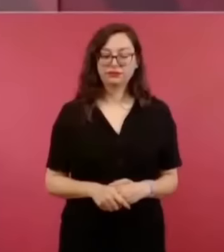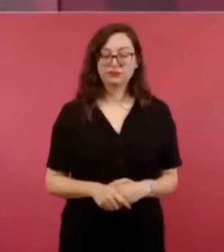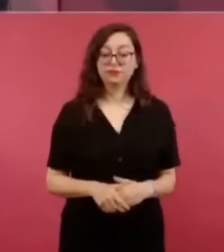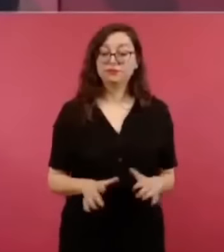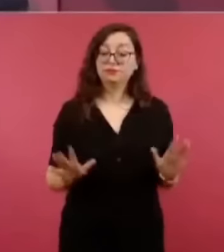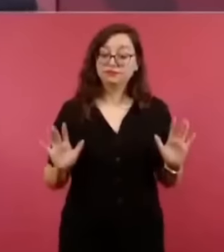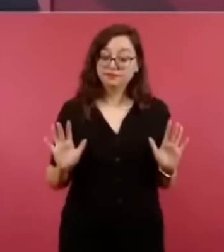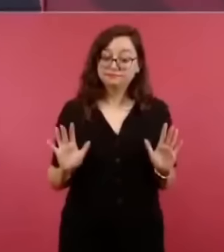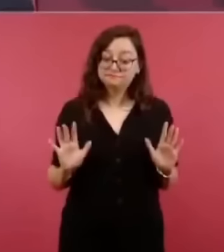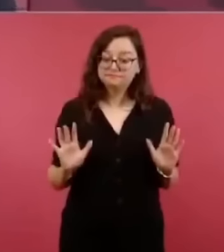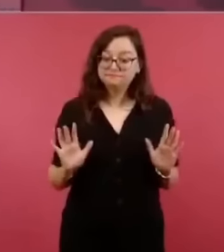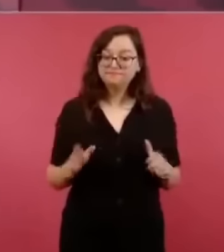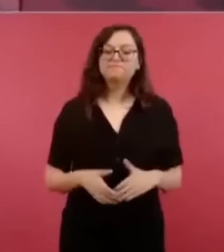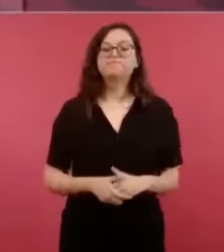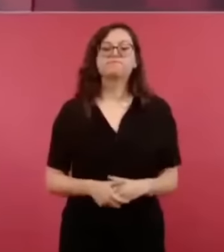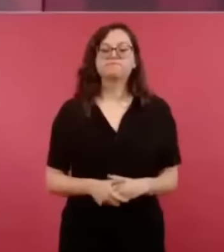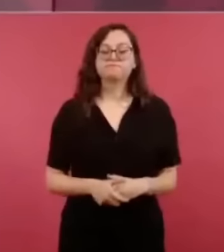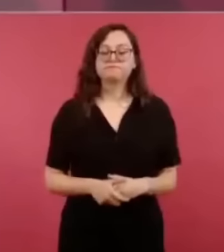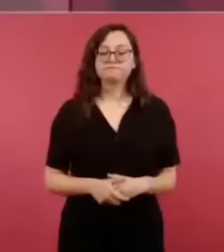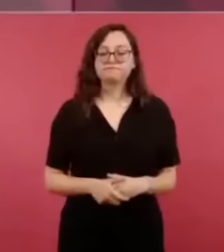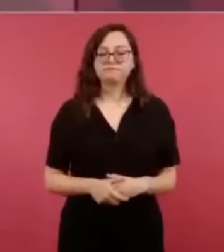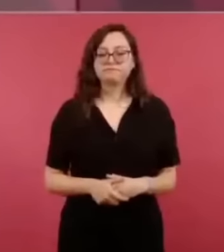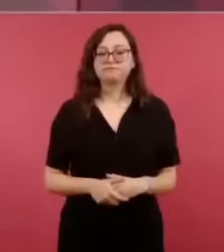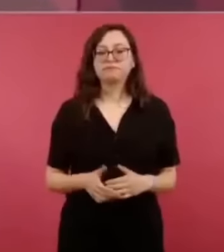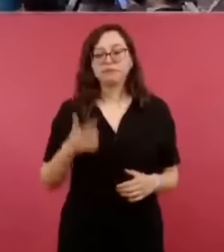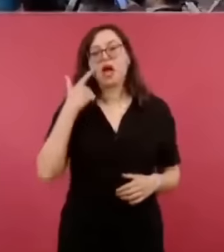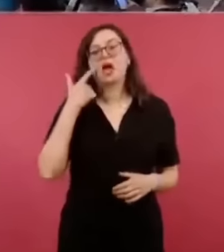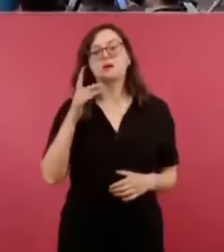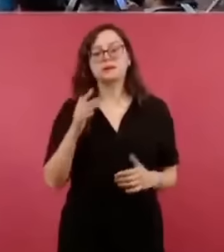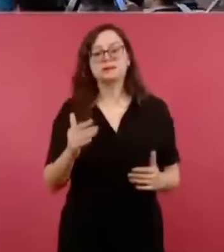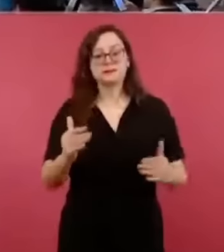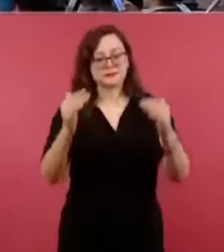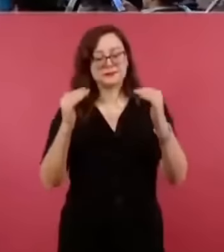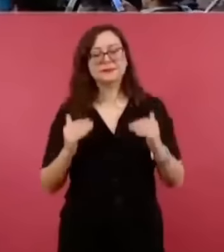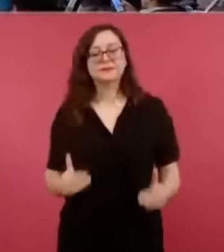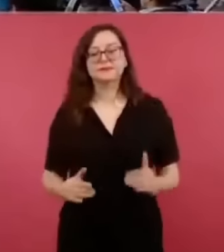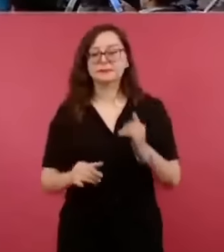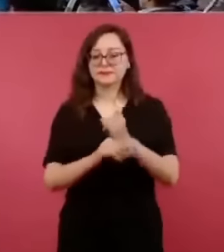Pero bueno, vamos a ver cómo están los precios.